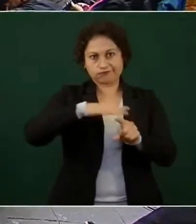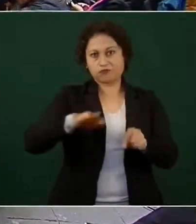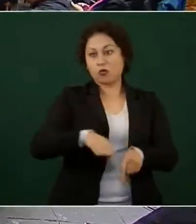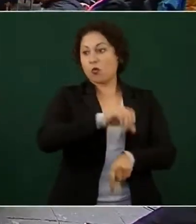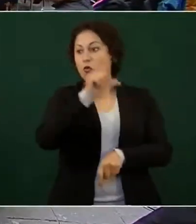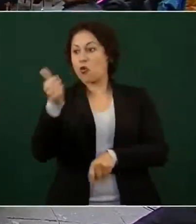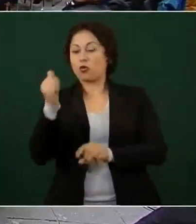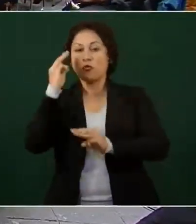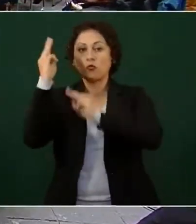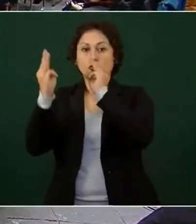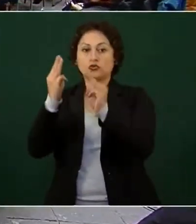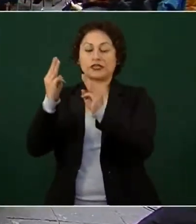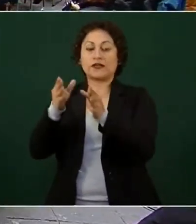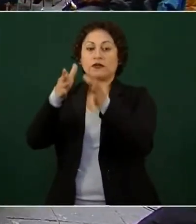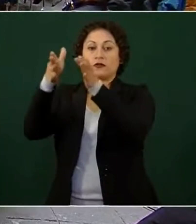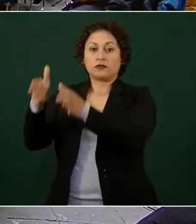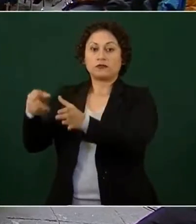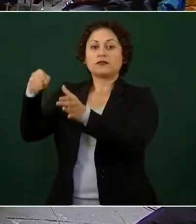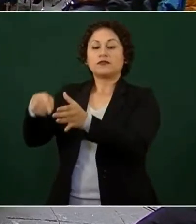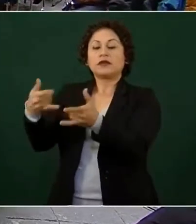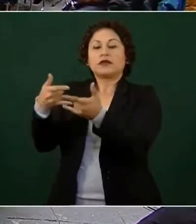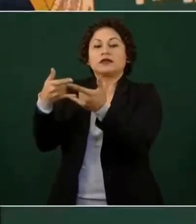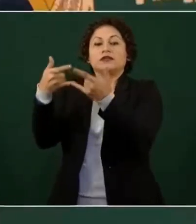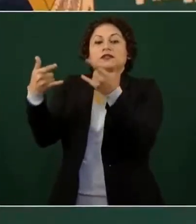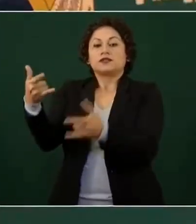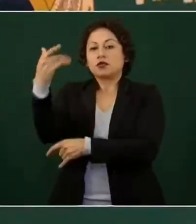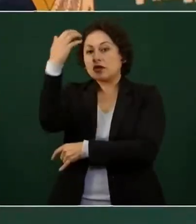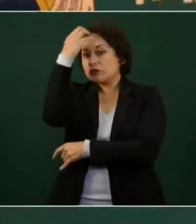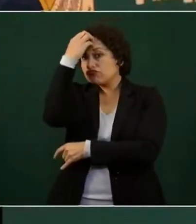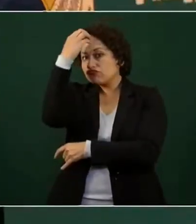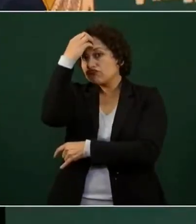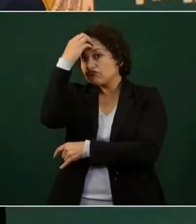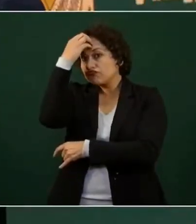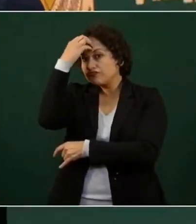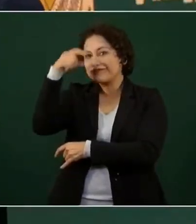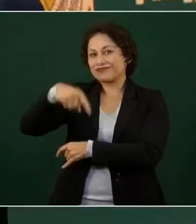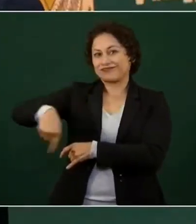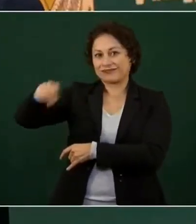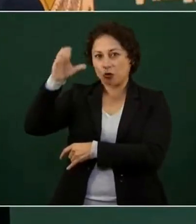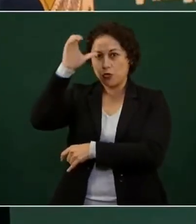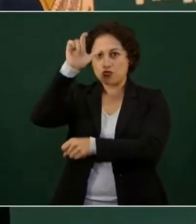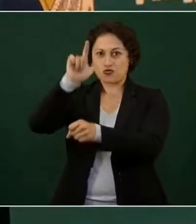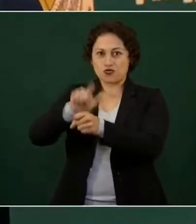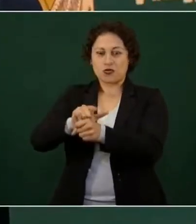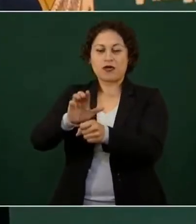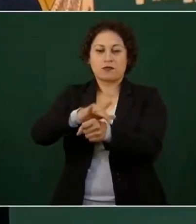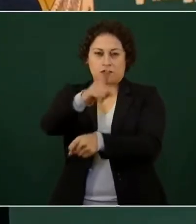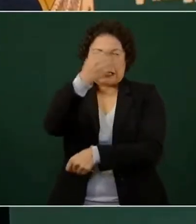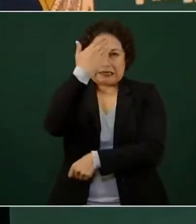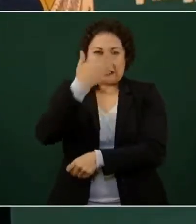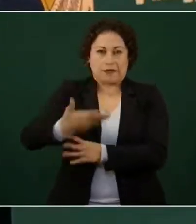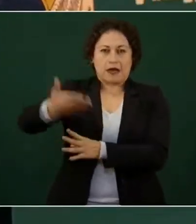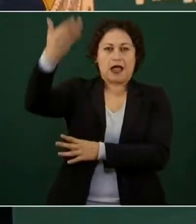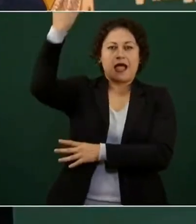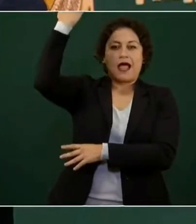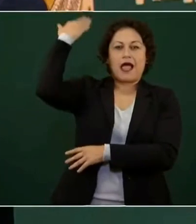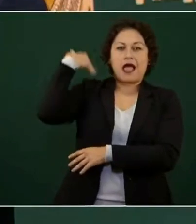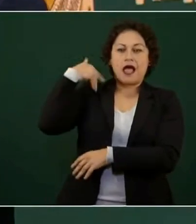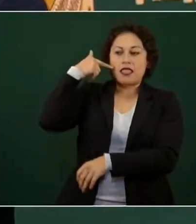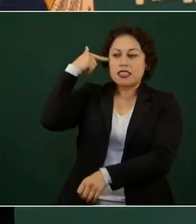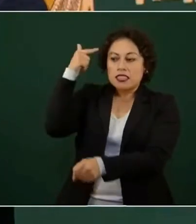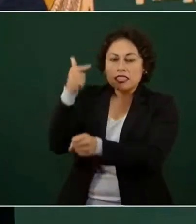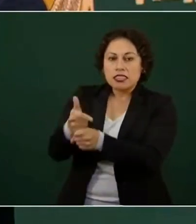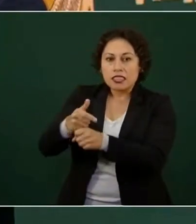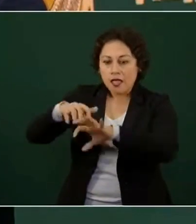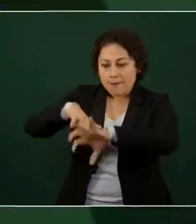historia cultural de Chapultepec, que ahí se encontraron unas piezas arqueológicas que